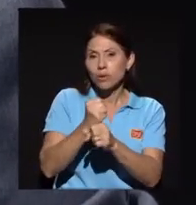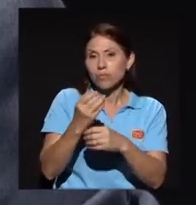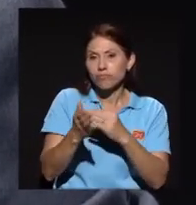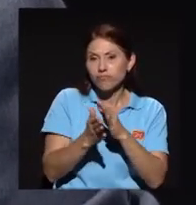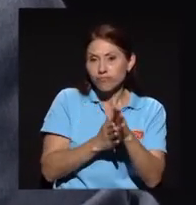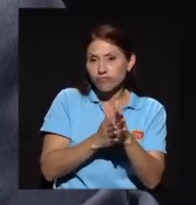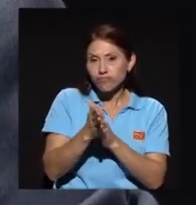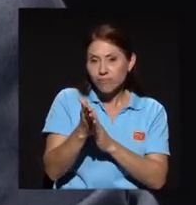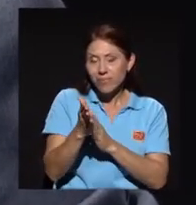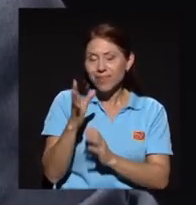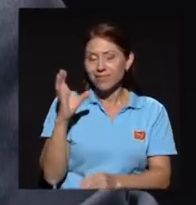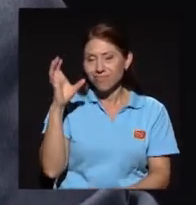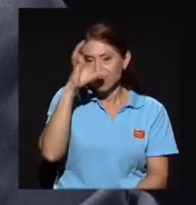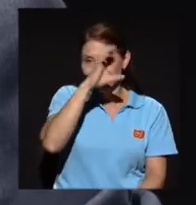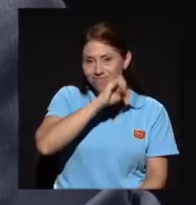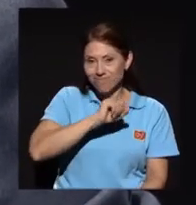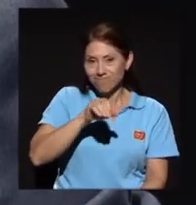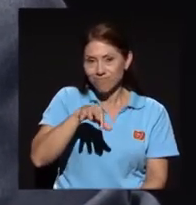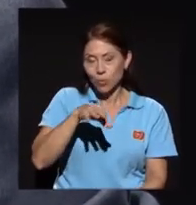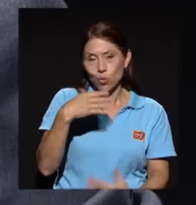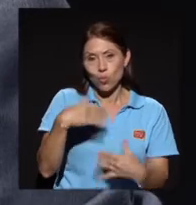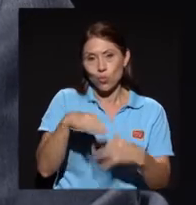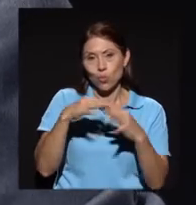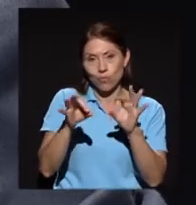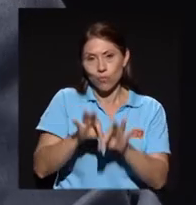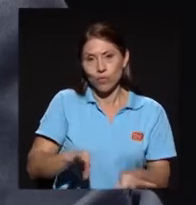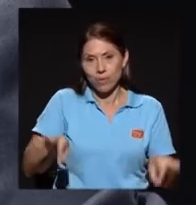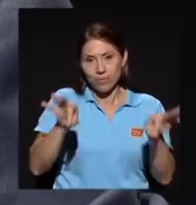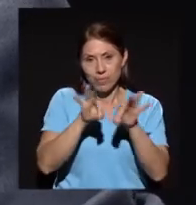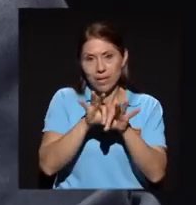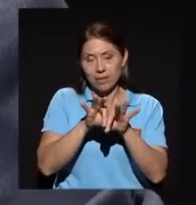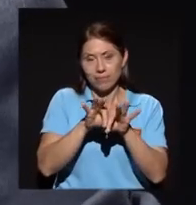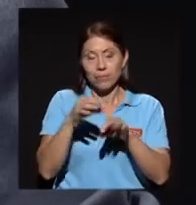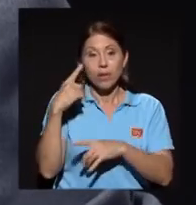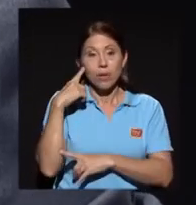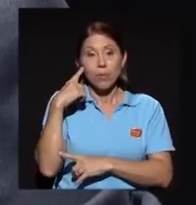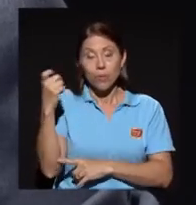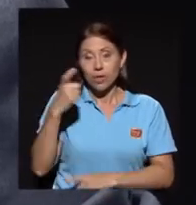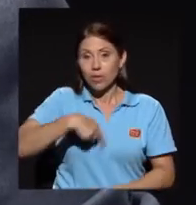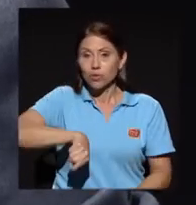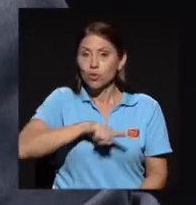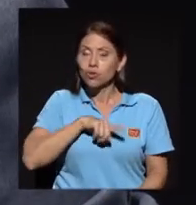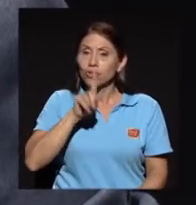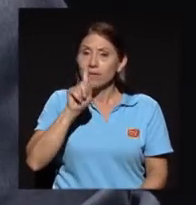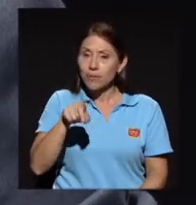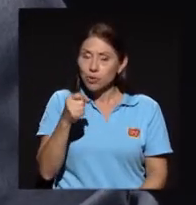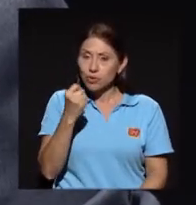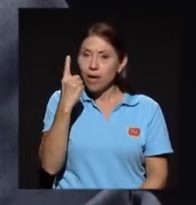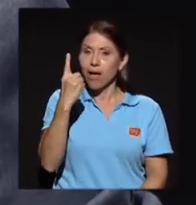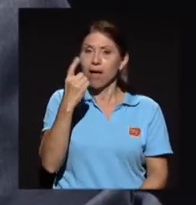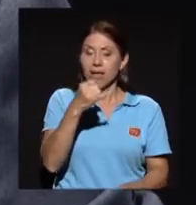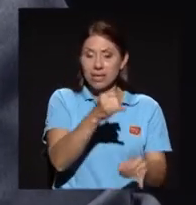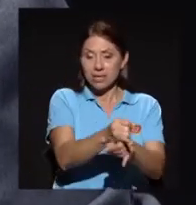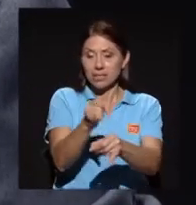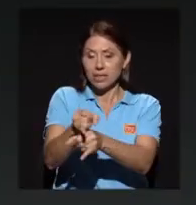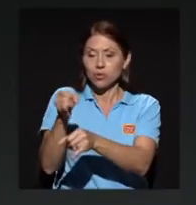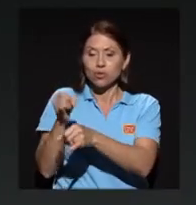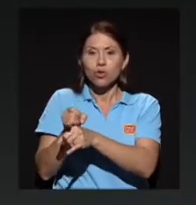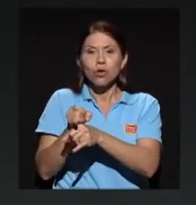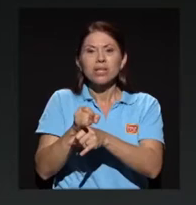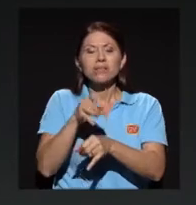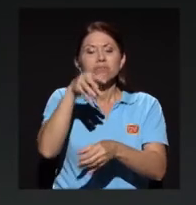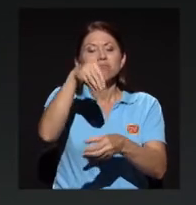que han sido fundamentales. Porque algo hay que tener claro, don Juan Rafael, las instituciones están formadas por personas.